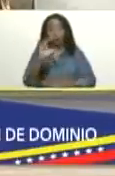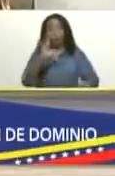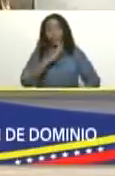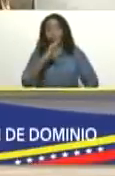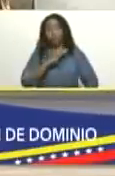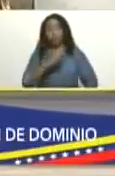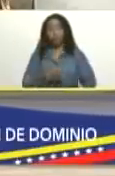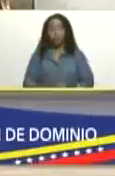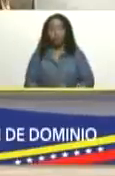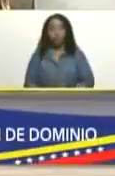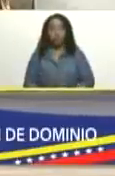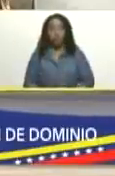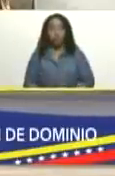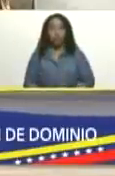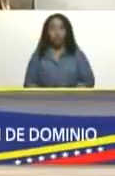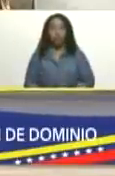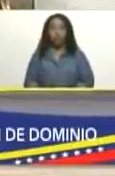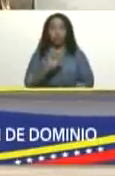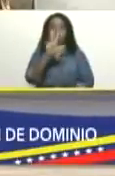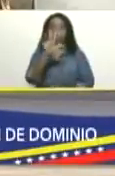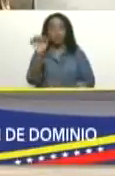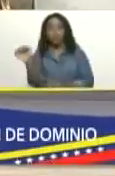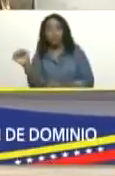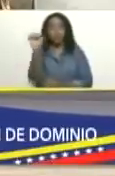tres camiones